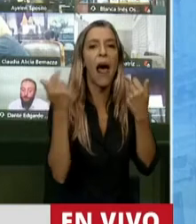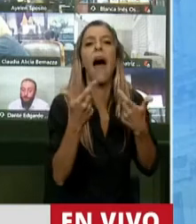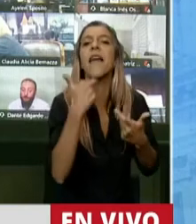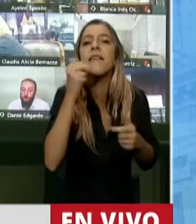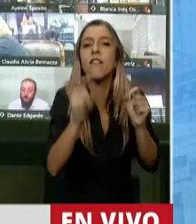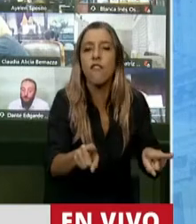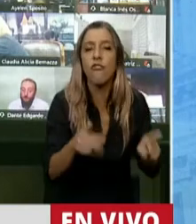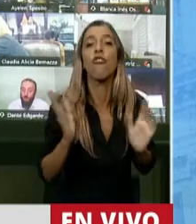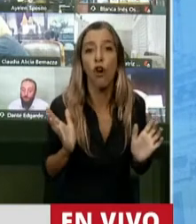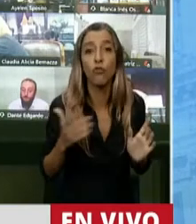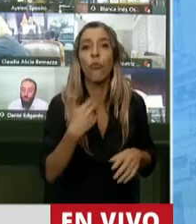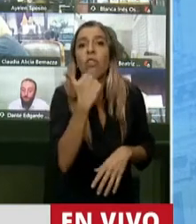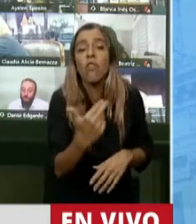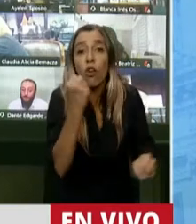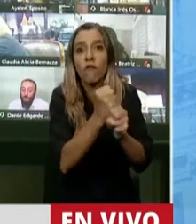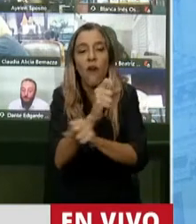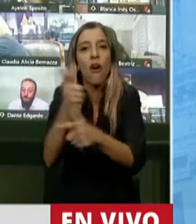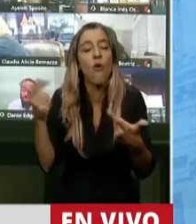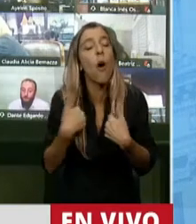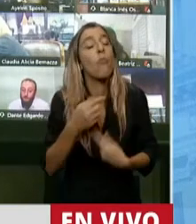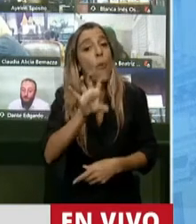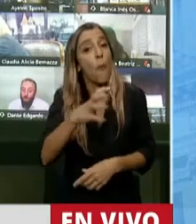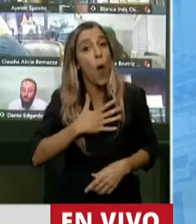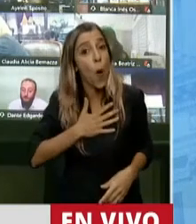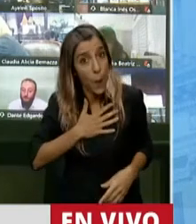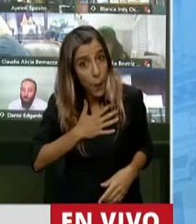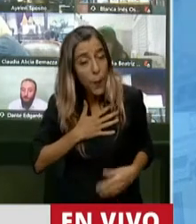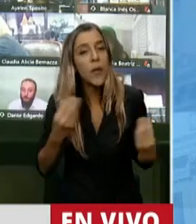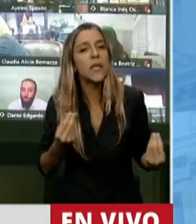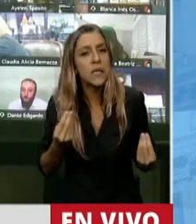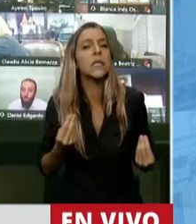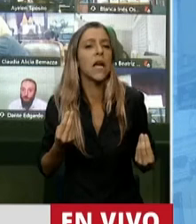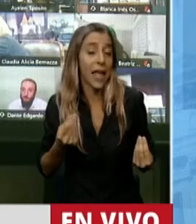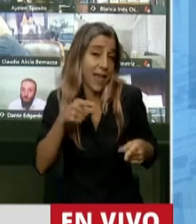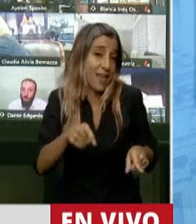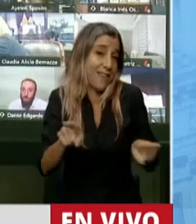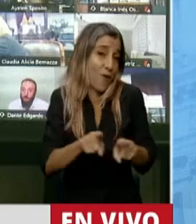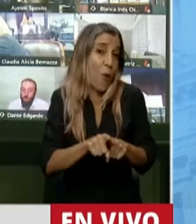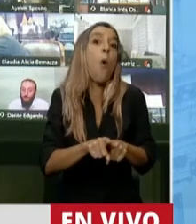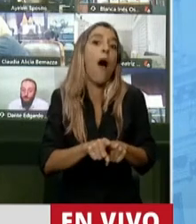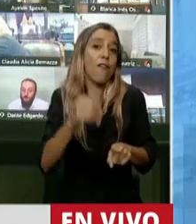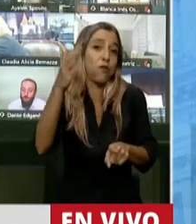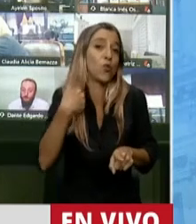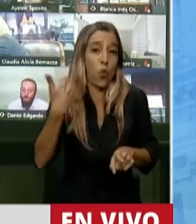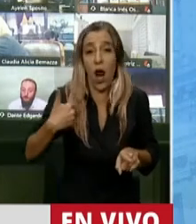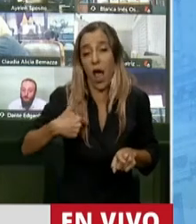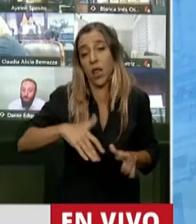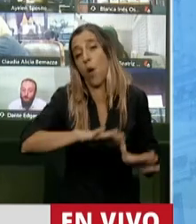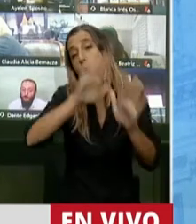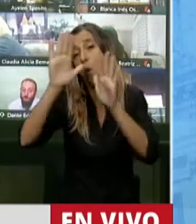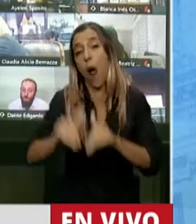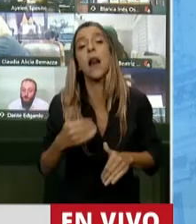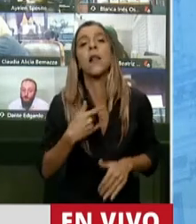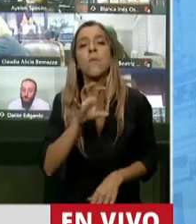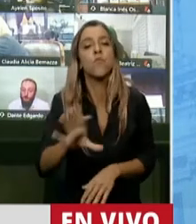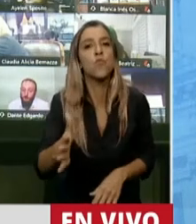consigamos trabajo para sus hijos, porque sabe lo que pasa en mi provincia, señor Presidente, que es la maqueta de lo que va a pasar en el país, en mi provincia lo que